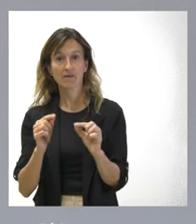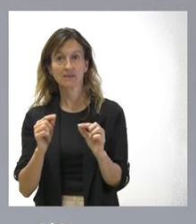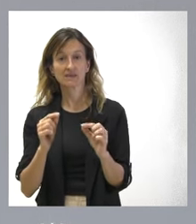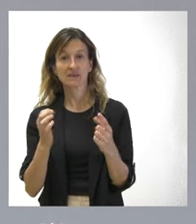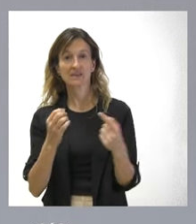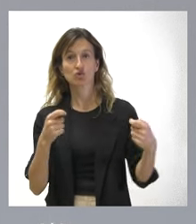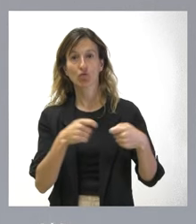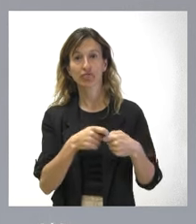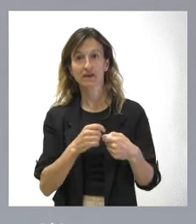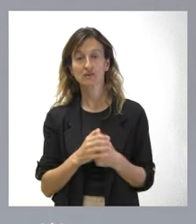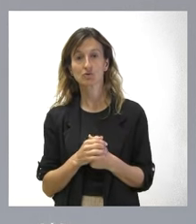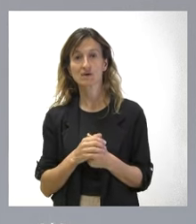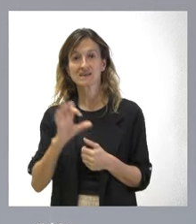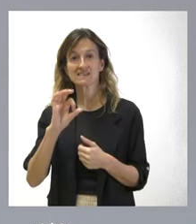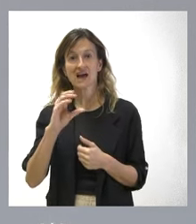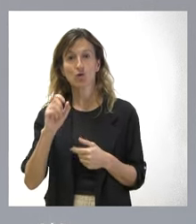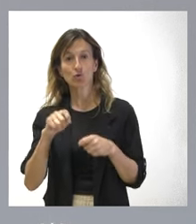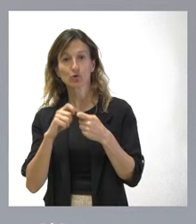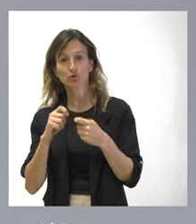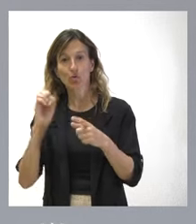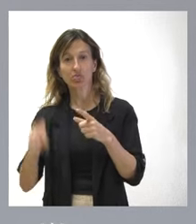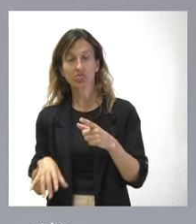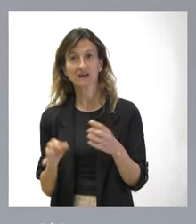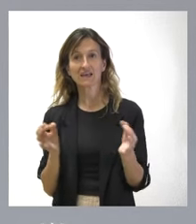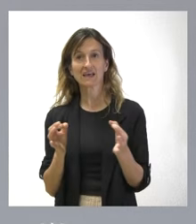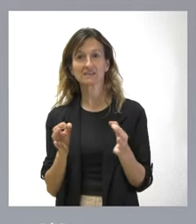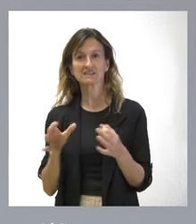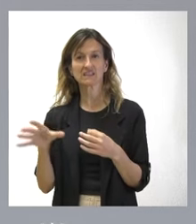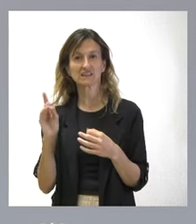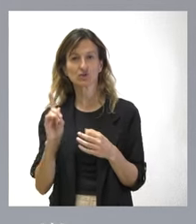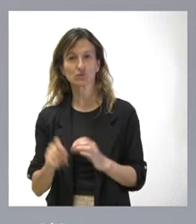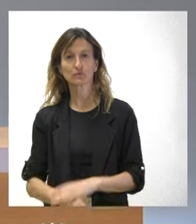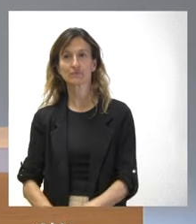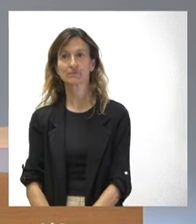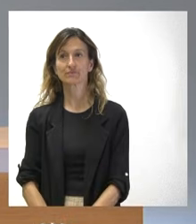concierto? ¿Qué es saco roto? No acabo de tenerlo muy identificado.